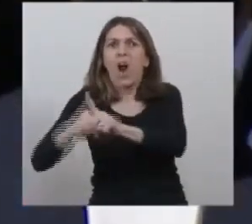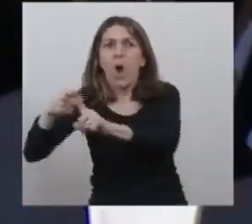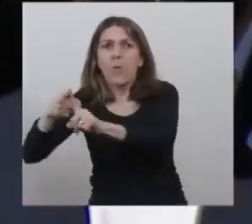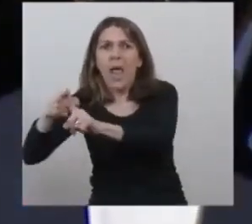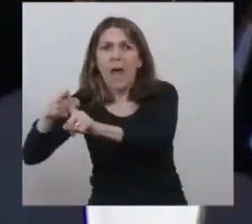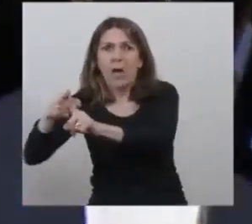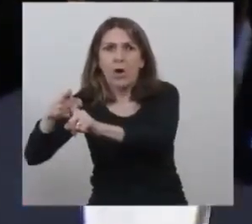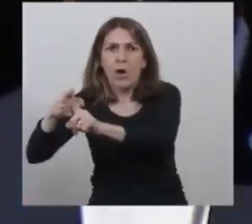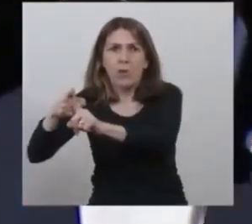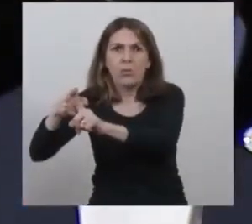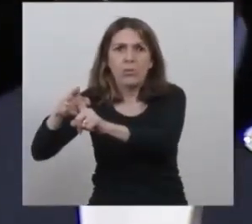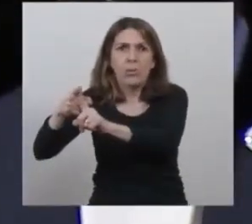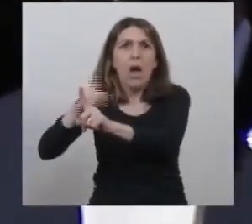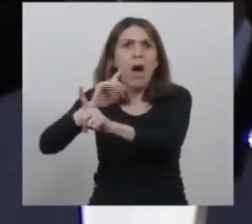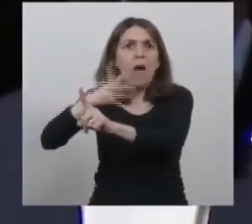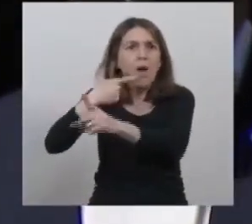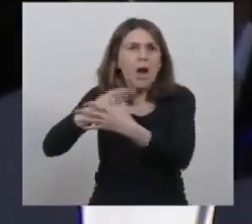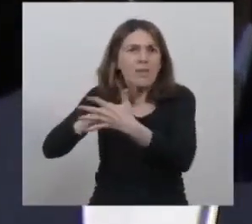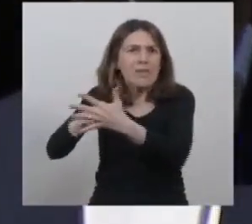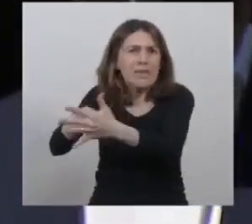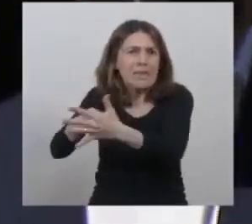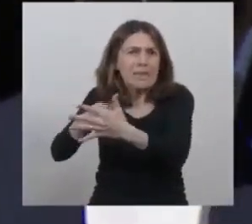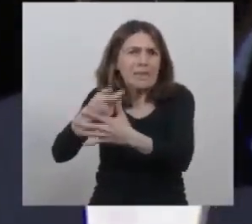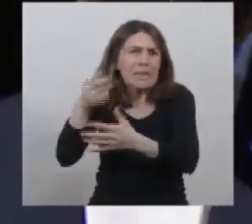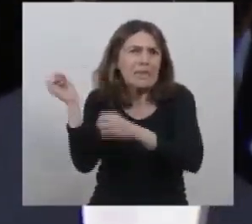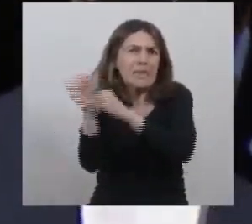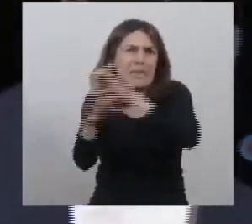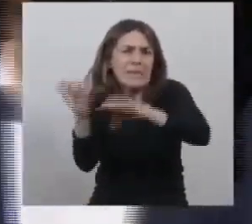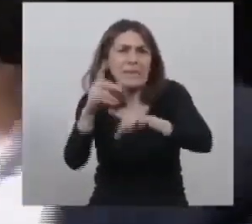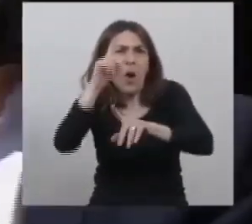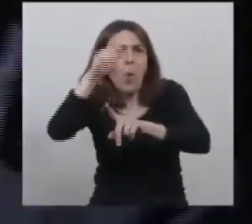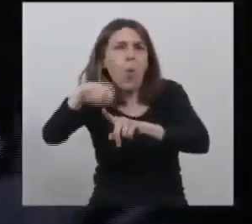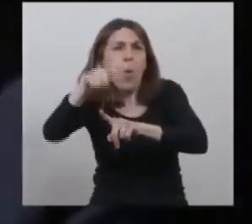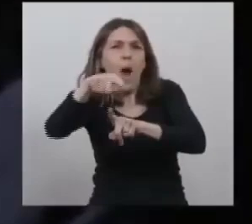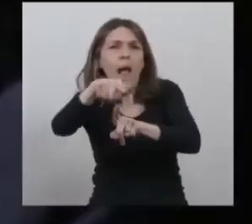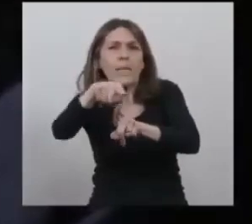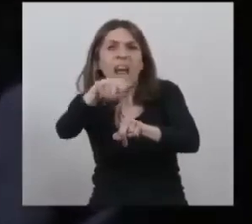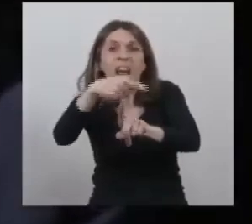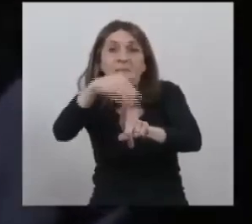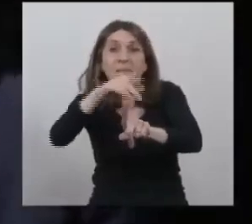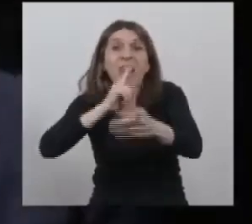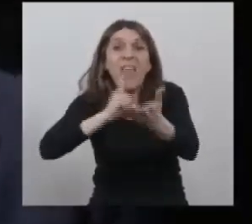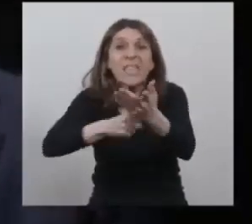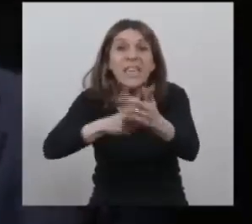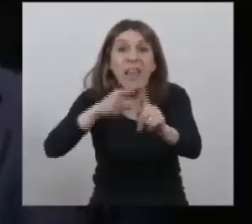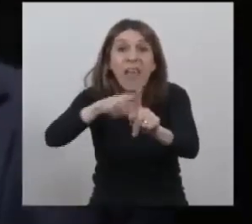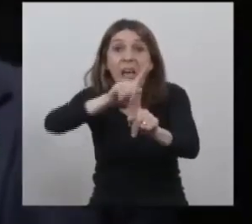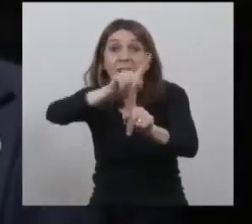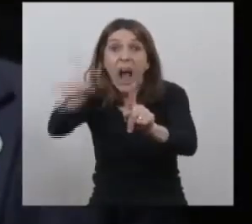básicamente a presionar a juez a la hora en que tiene que tomar una decisión